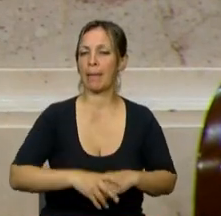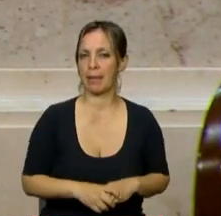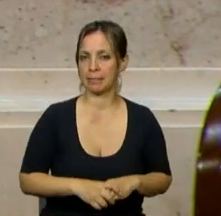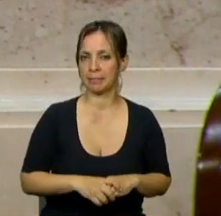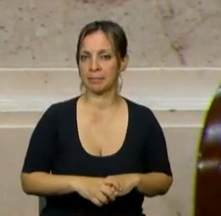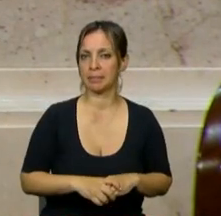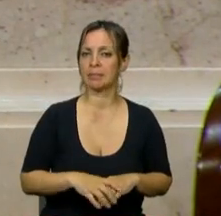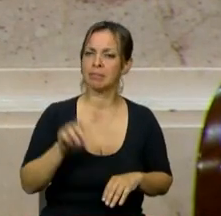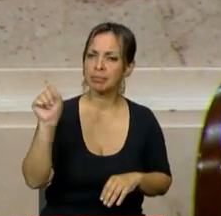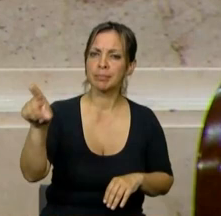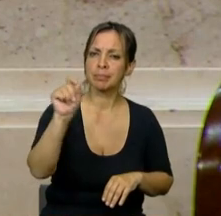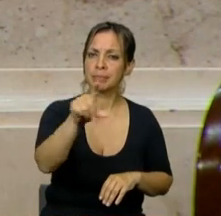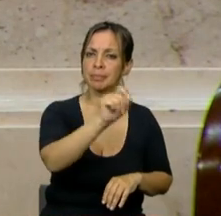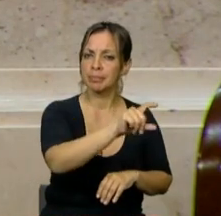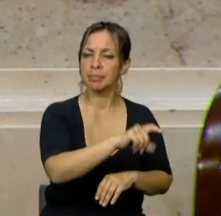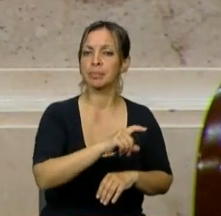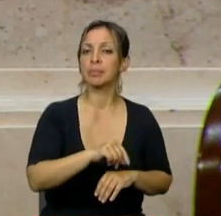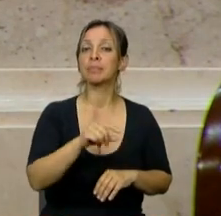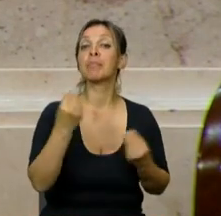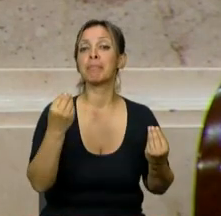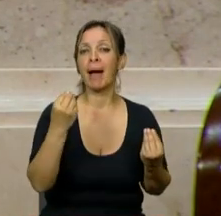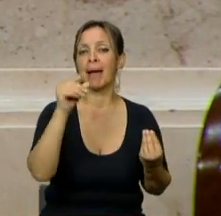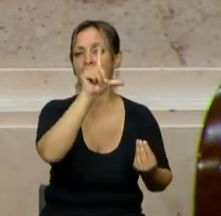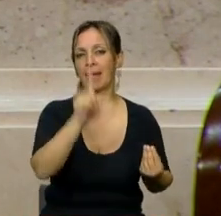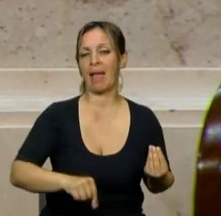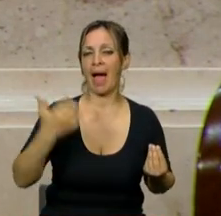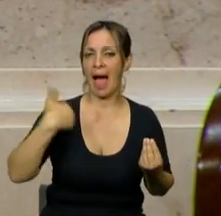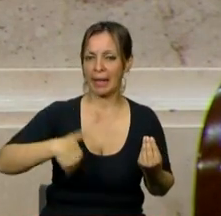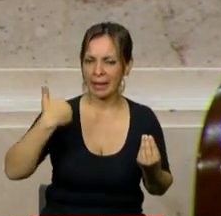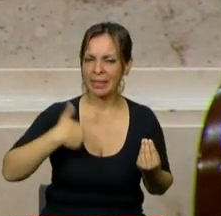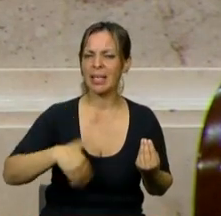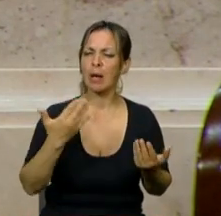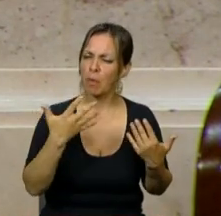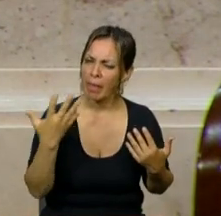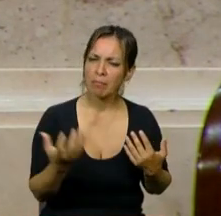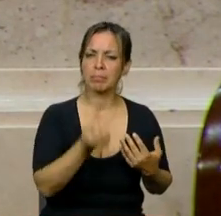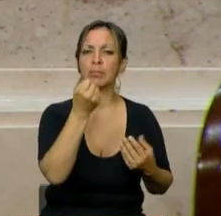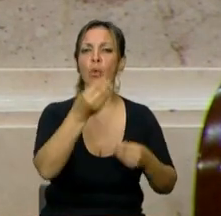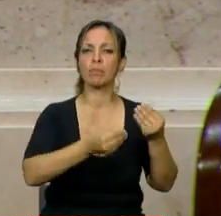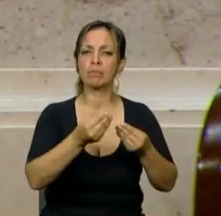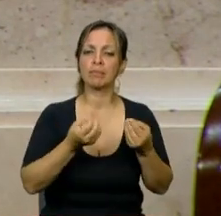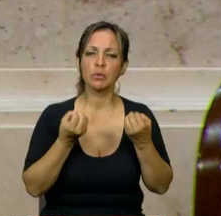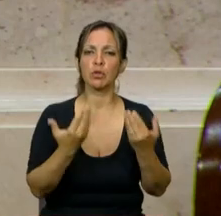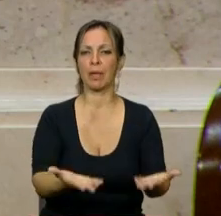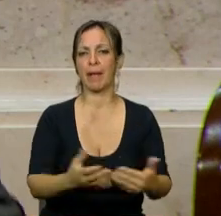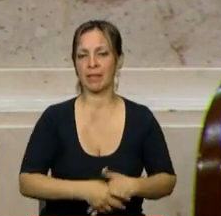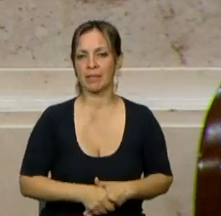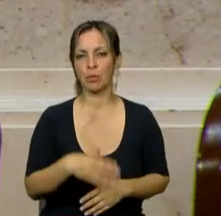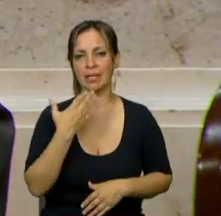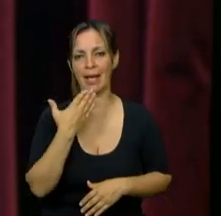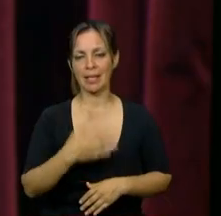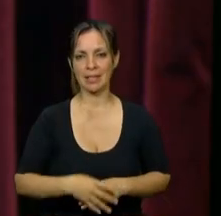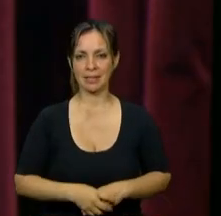todas y todos y que la Nación Argentina tenga un presupuesto como se merece. Gracias, señor